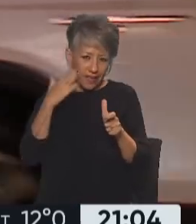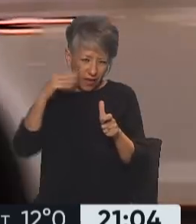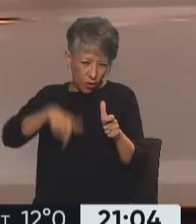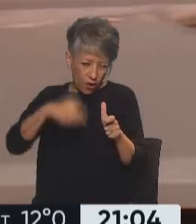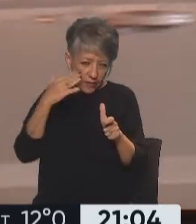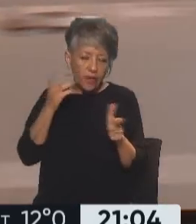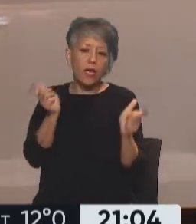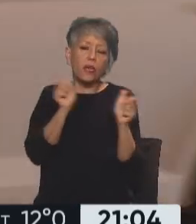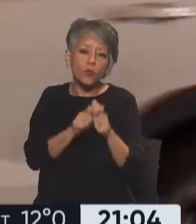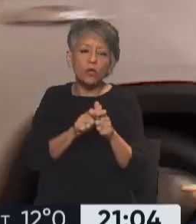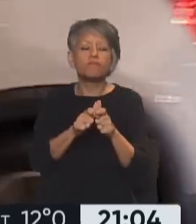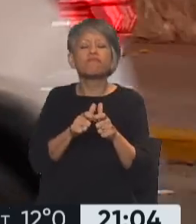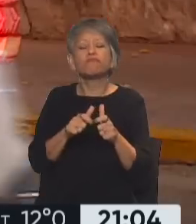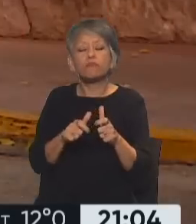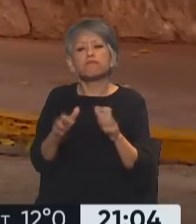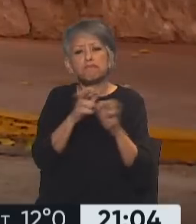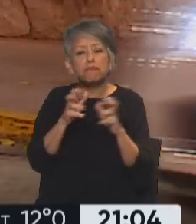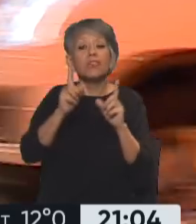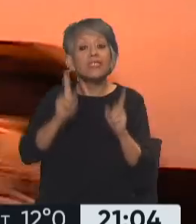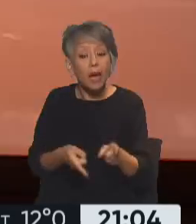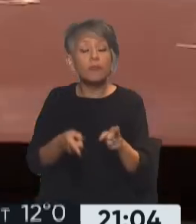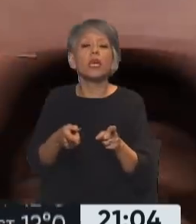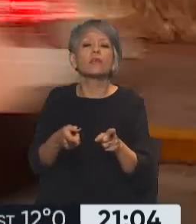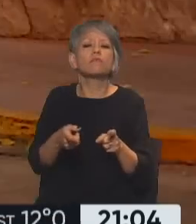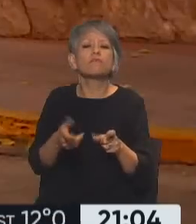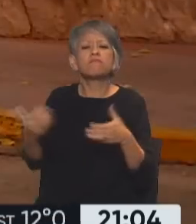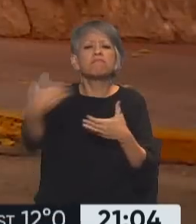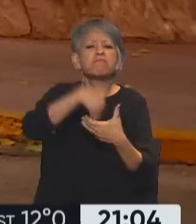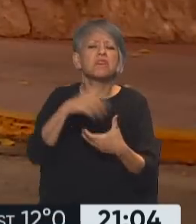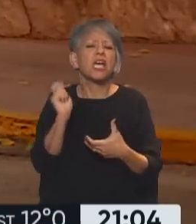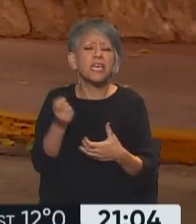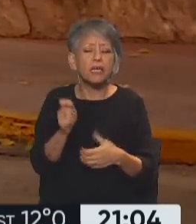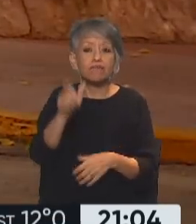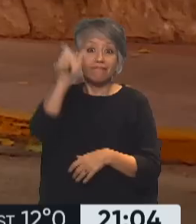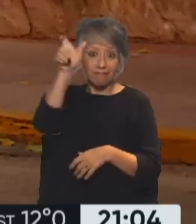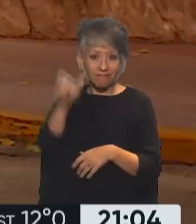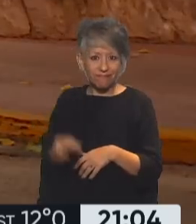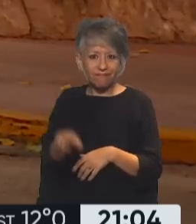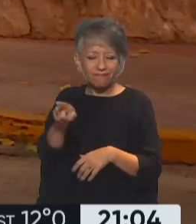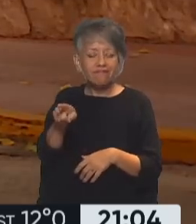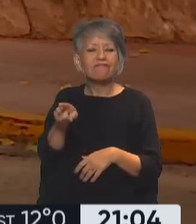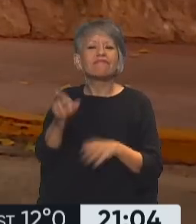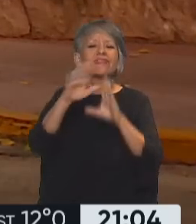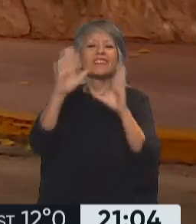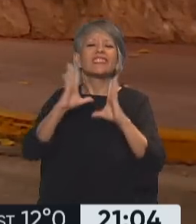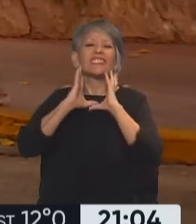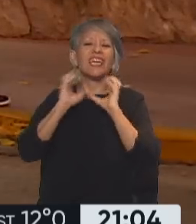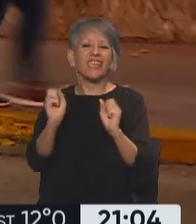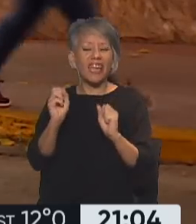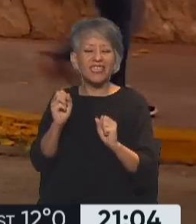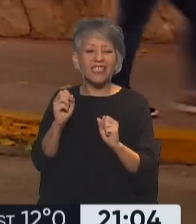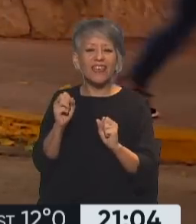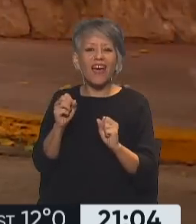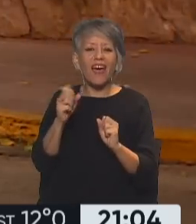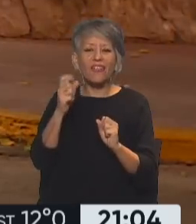de la jornada de hoy. También participó el flamante titular de la Secretaría de Inteligencia, Agustín Rossi,